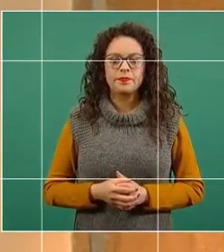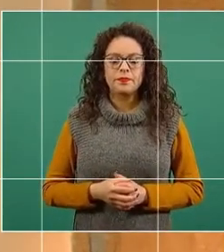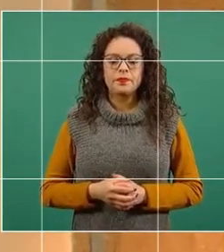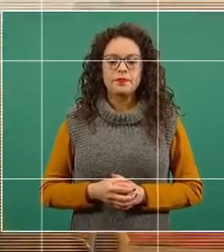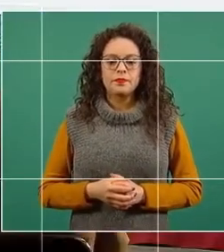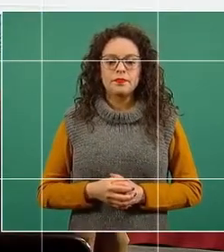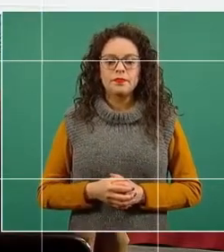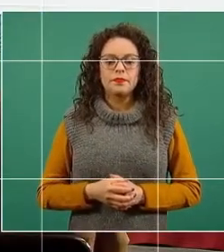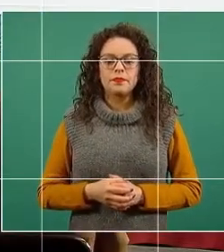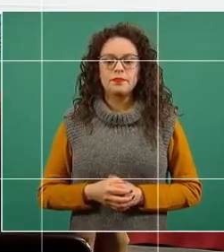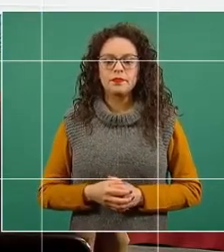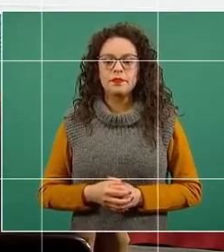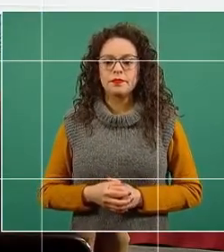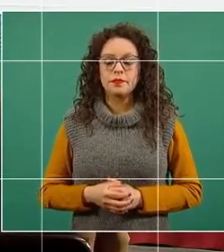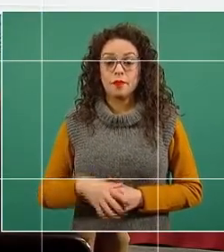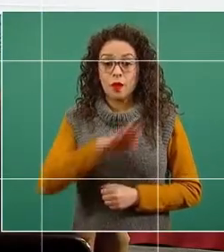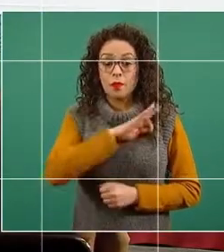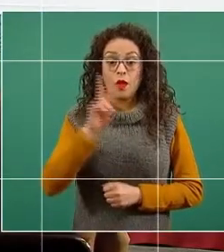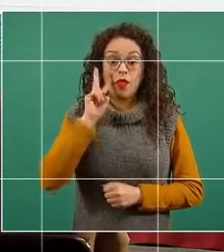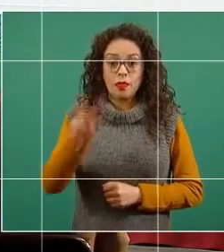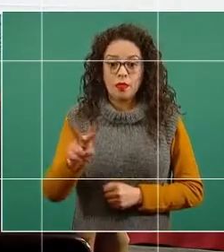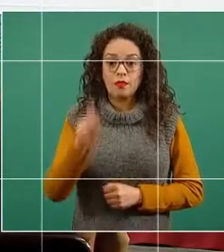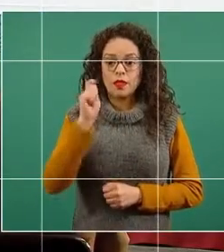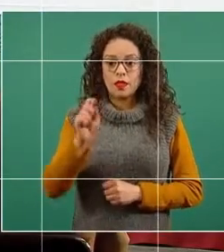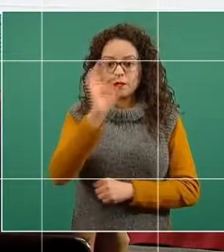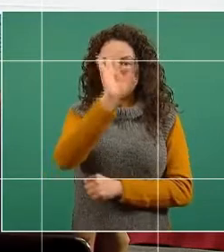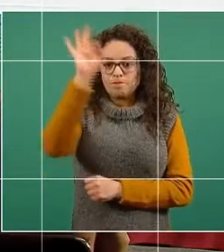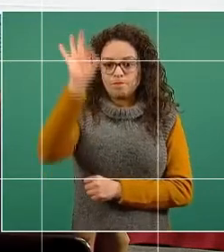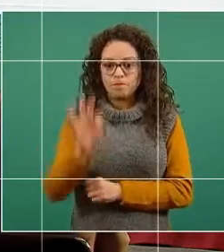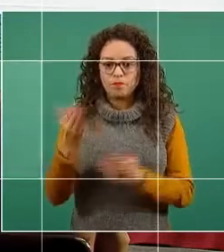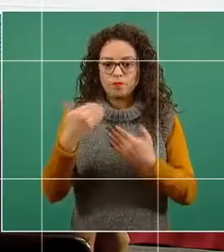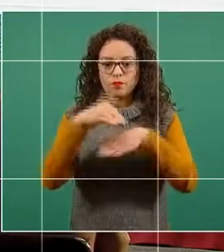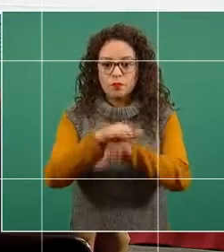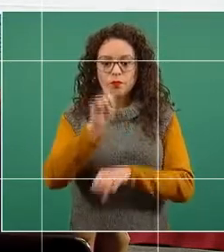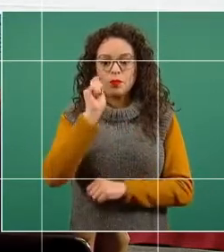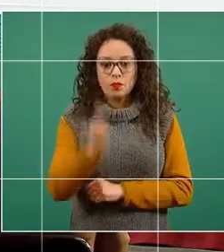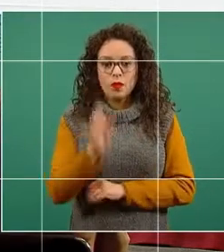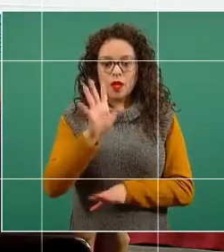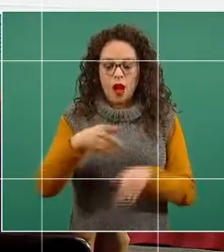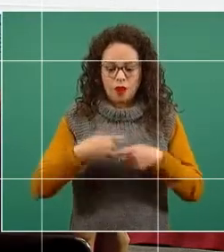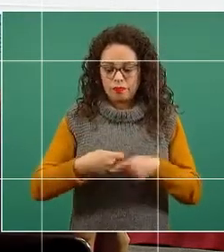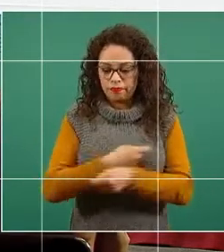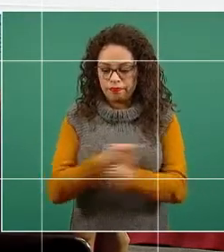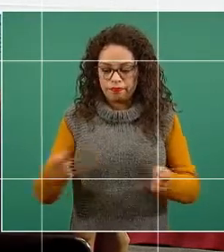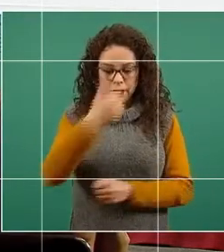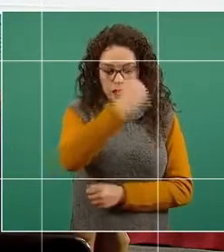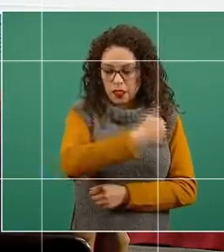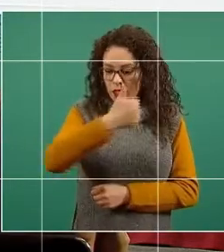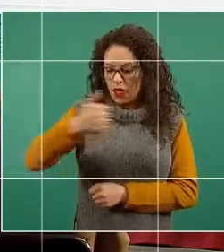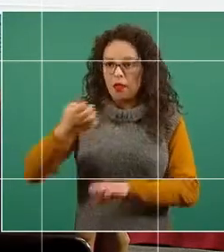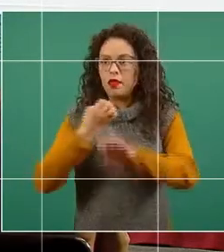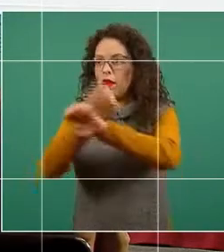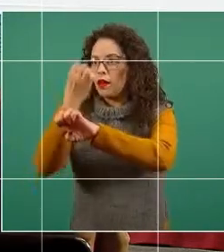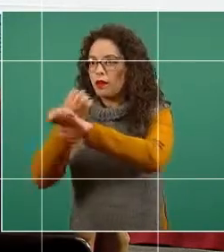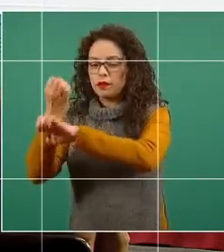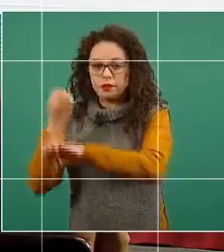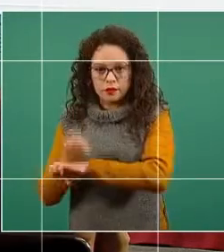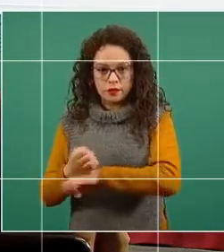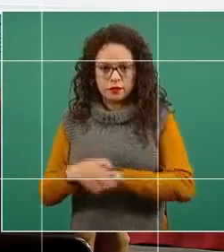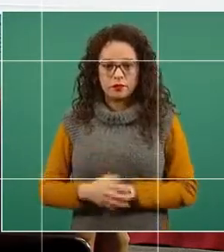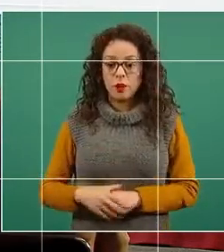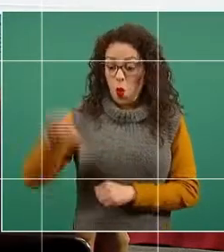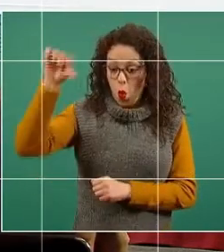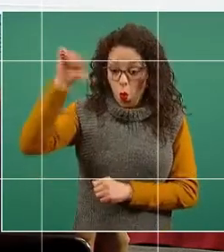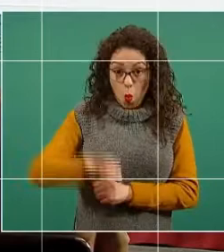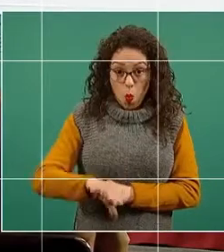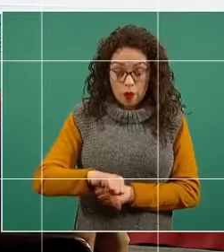Y aquí tenemos el avance porcentual respecto de las dosis entregadas a cada entidad federativa. Es decir, lo que se logró hoy